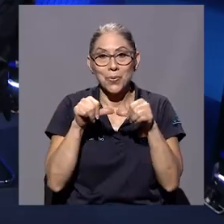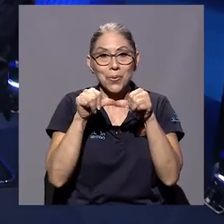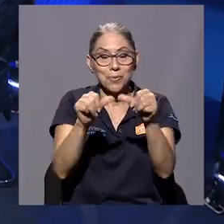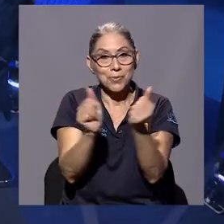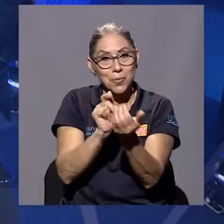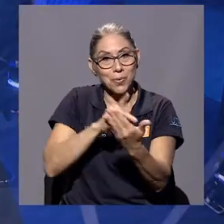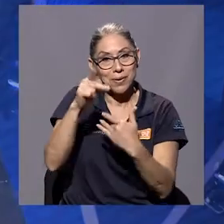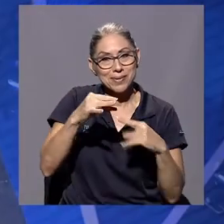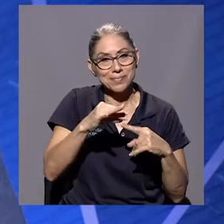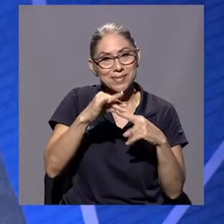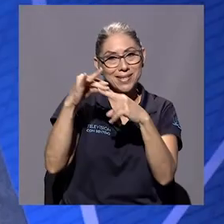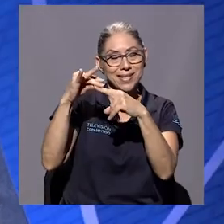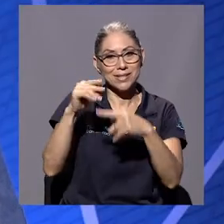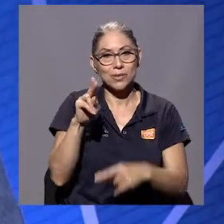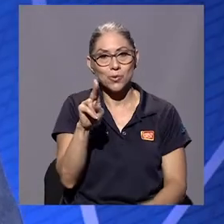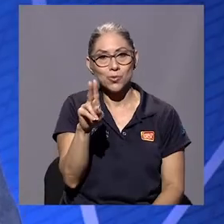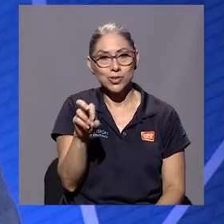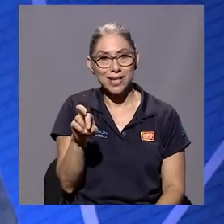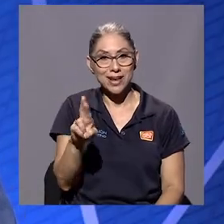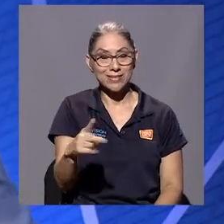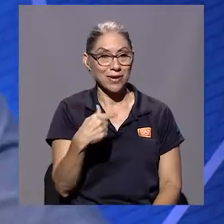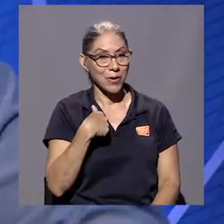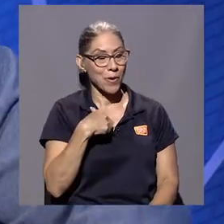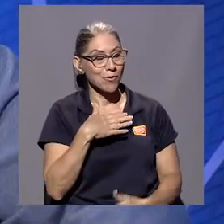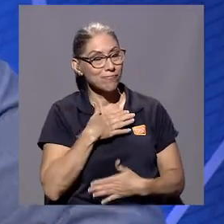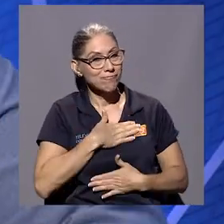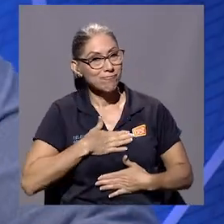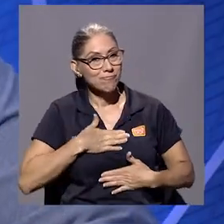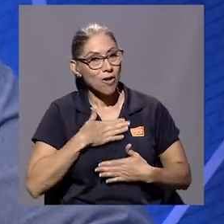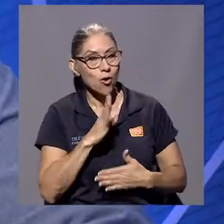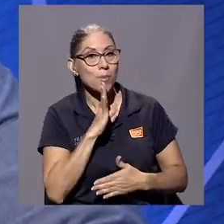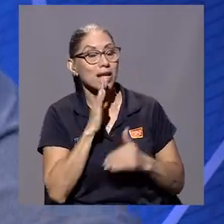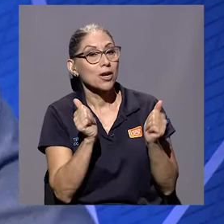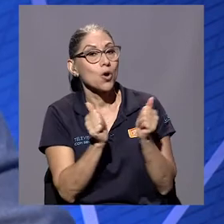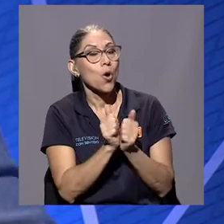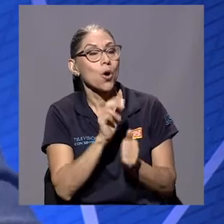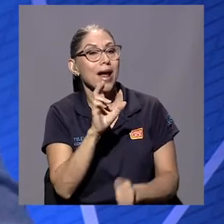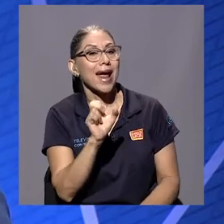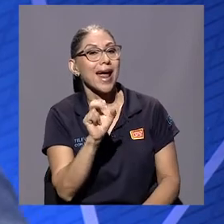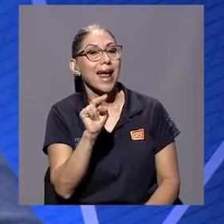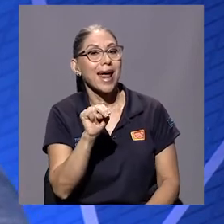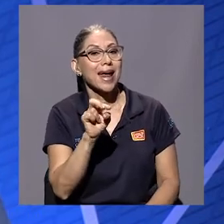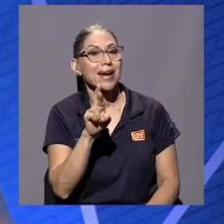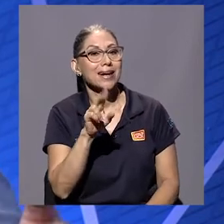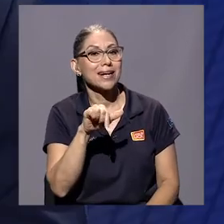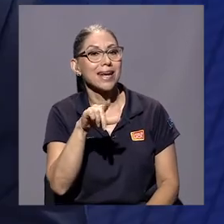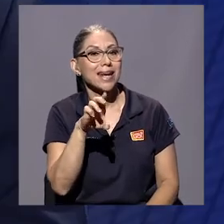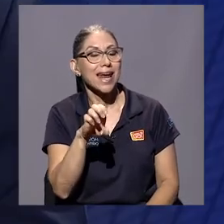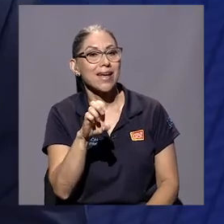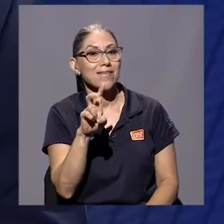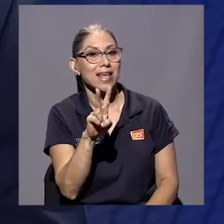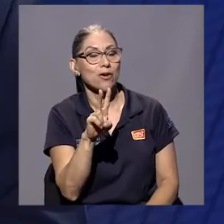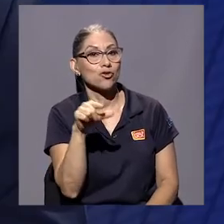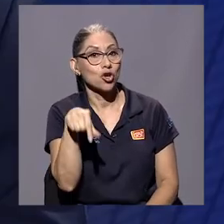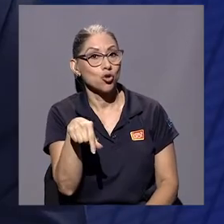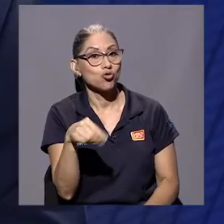Regresamos a Especiales UCR. Hoy tengo el gusto de conversar con don Enrique Villalobos Quirós, un hombre con muchísima experiencia en el campo del derecho,